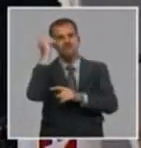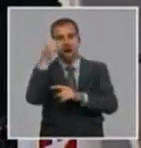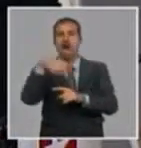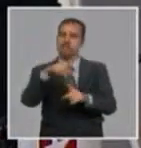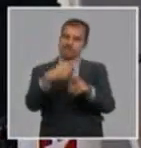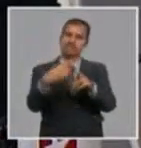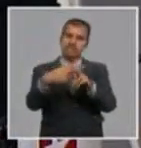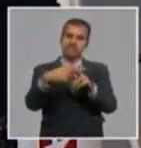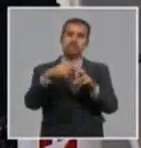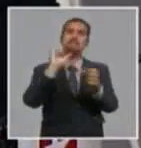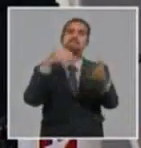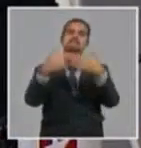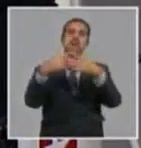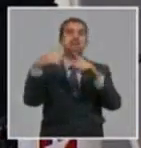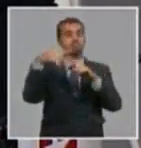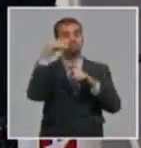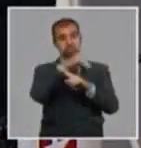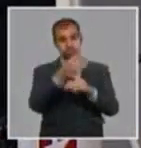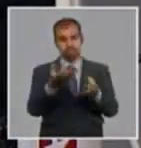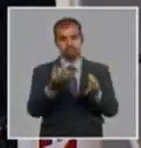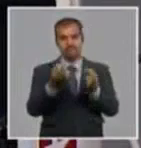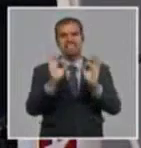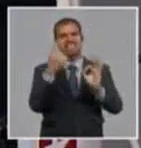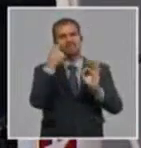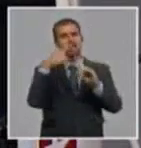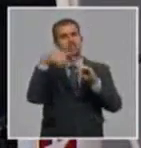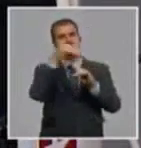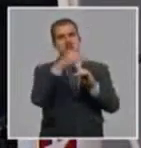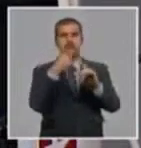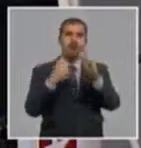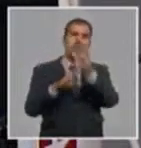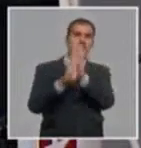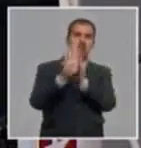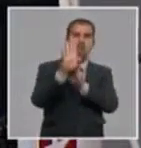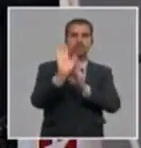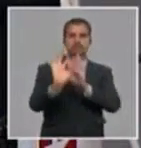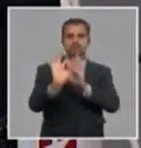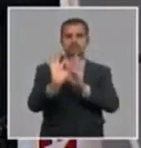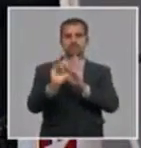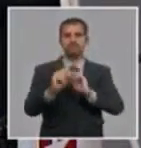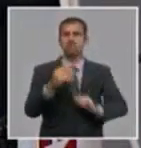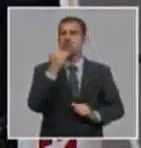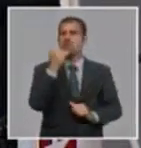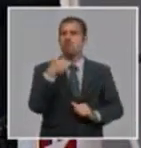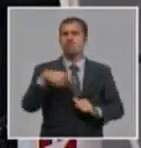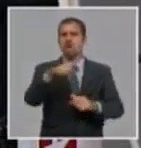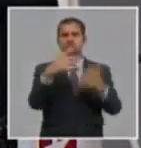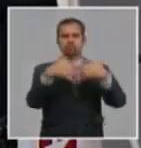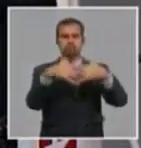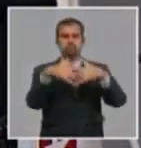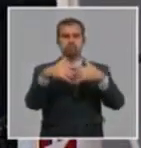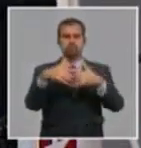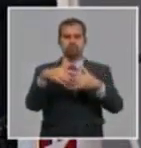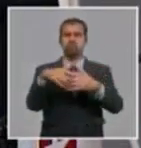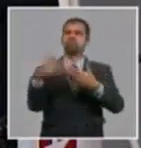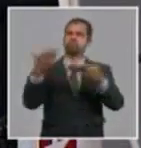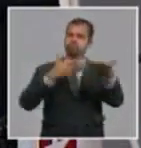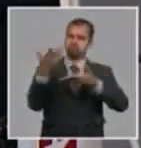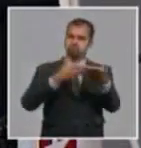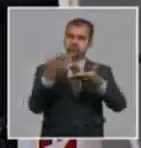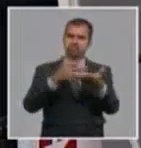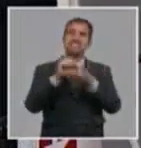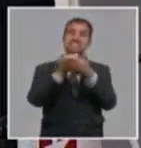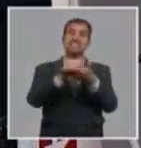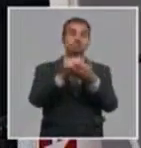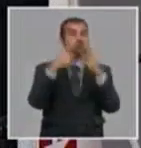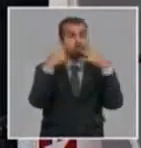como elevados estándares tecnológicos, cierra el ciclo de investigación, desarrollo e innovación, producción y comercialización de productos y servicios de